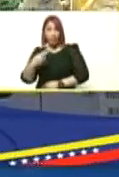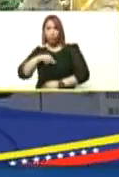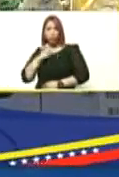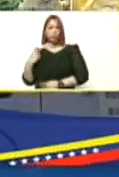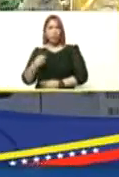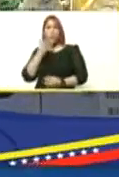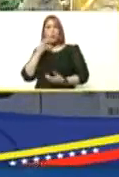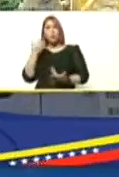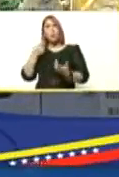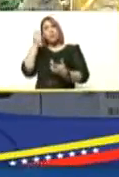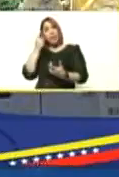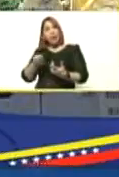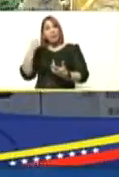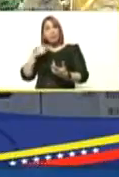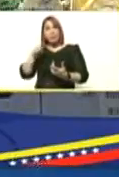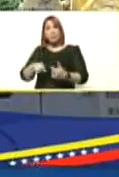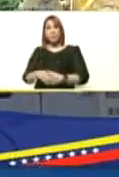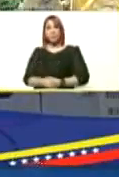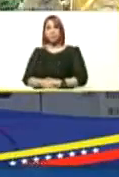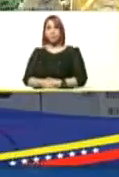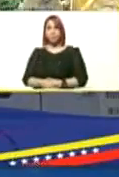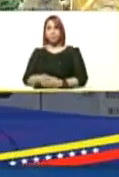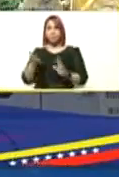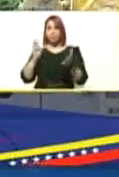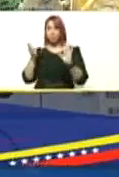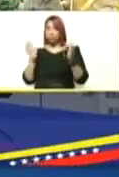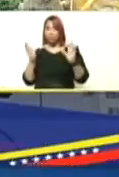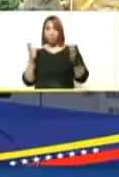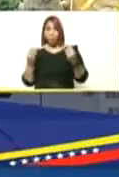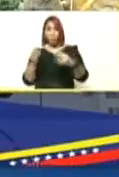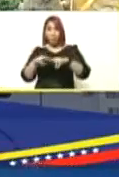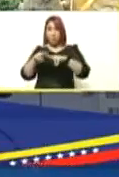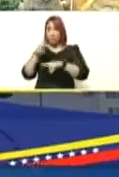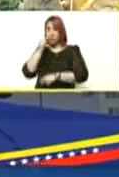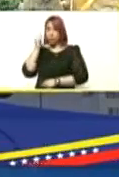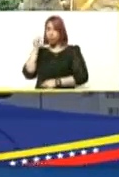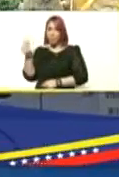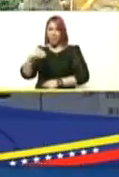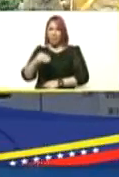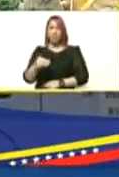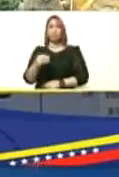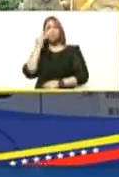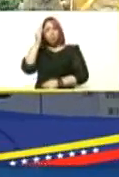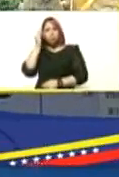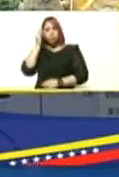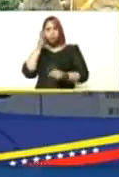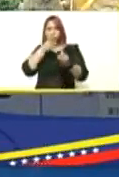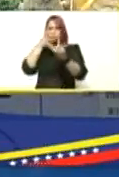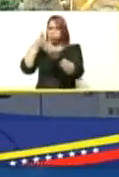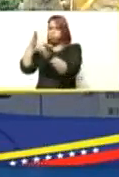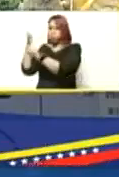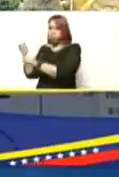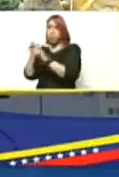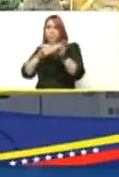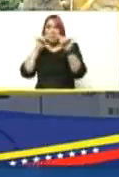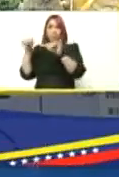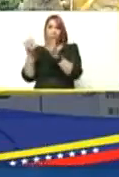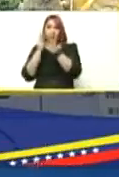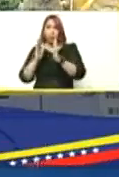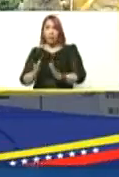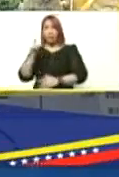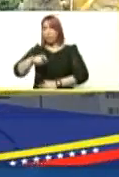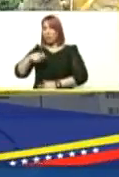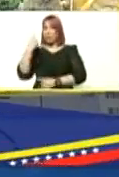en el día de ayer y el día de hoy conversado con muchísimos estudiantes y cada vez hay más conciencia de los propios estudiantes de la